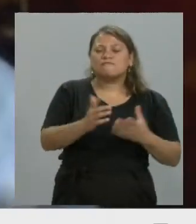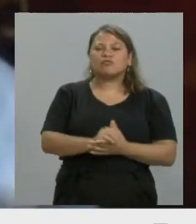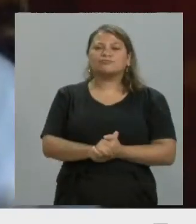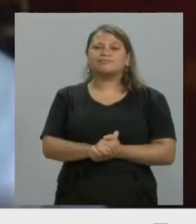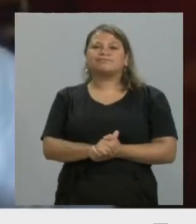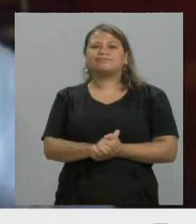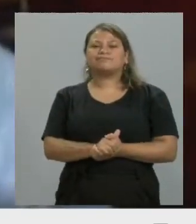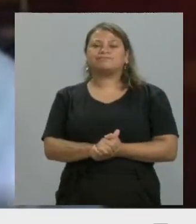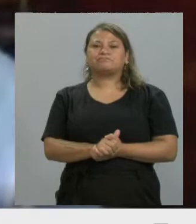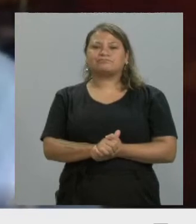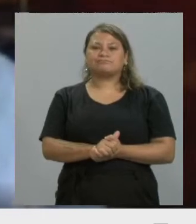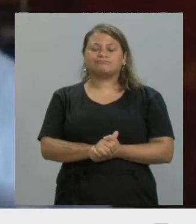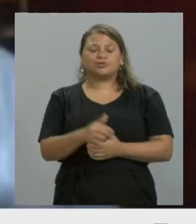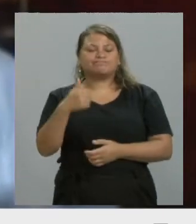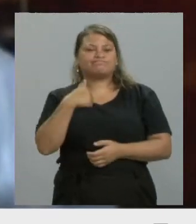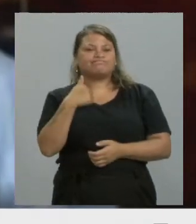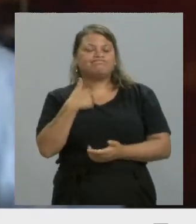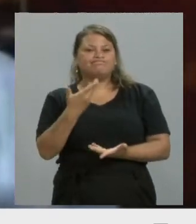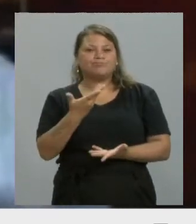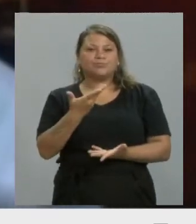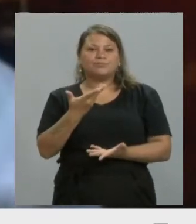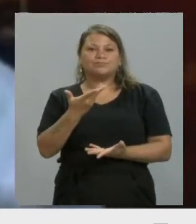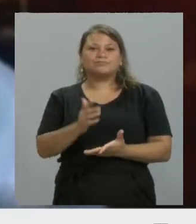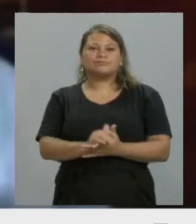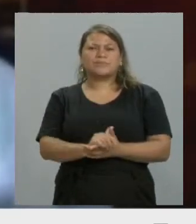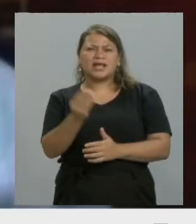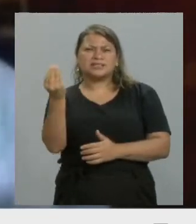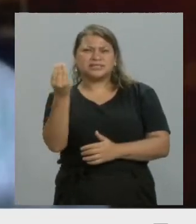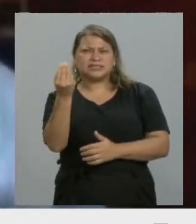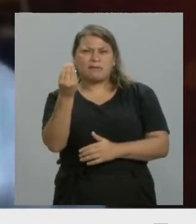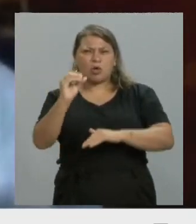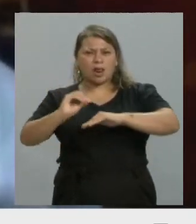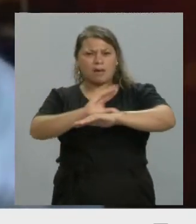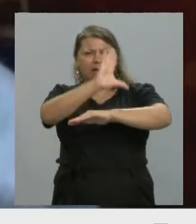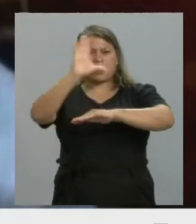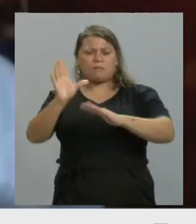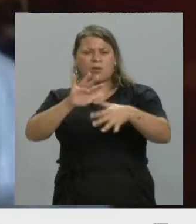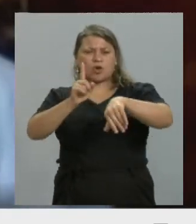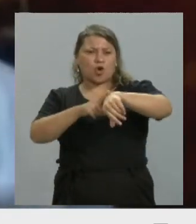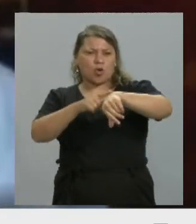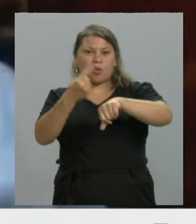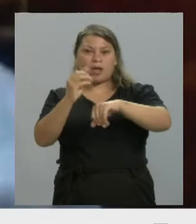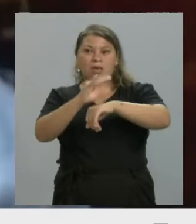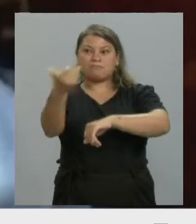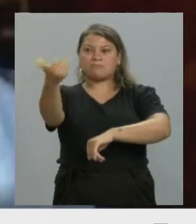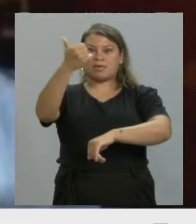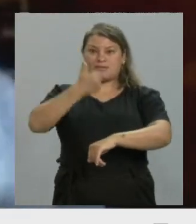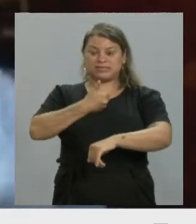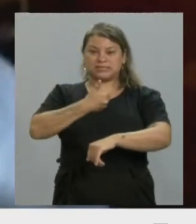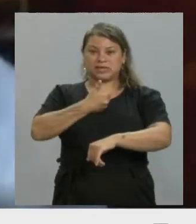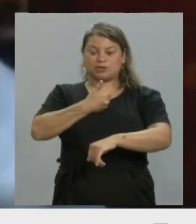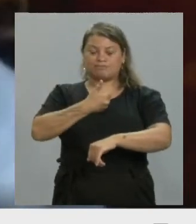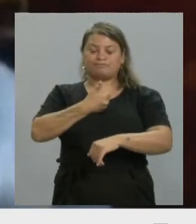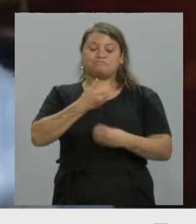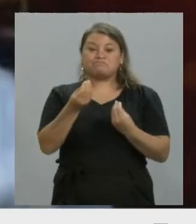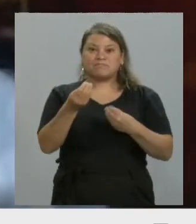Bueno, me enteré el sábado a la madrugada, a una de la mañana, me avisaron lo que